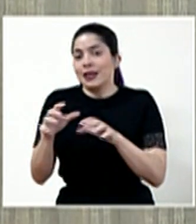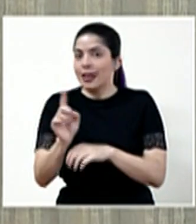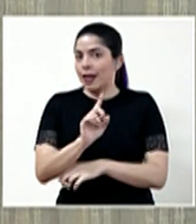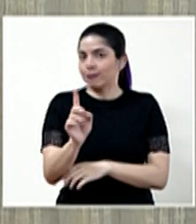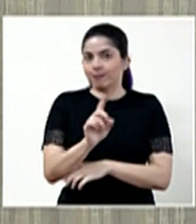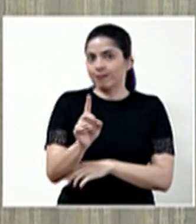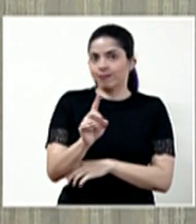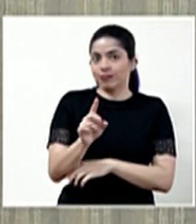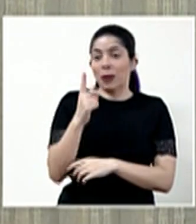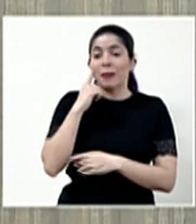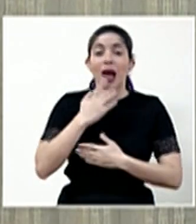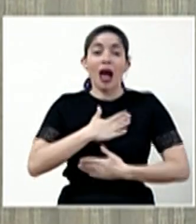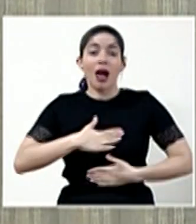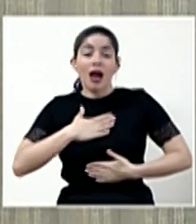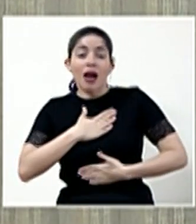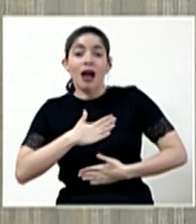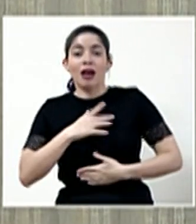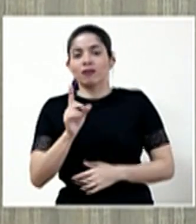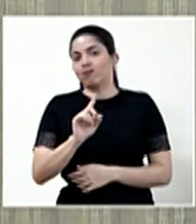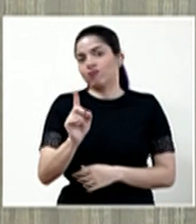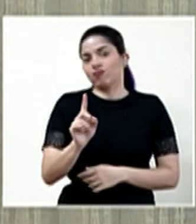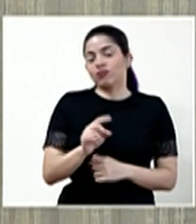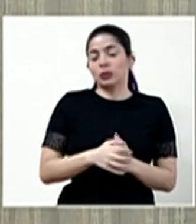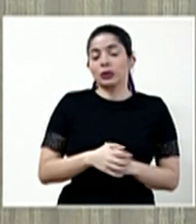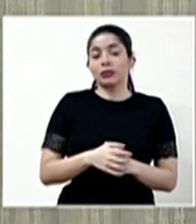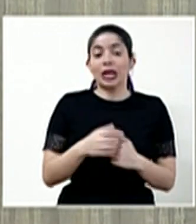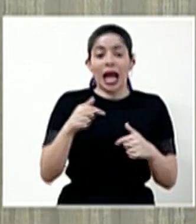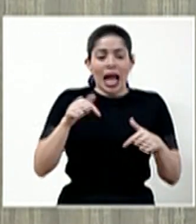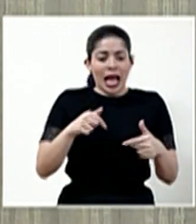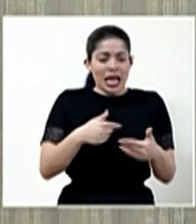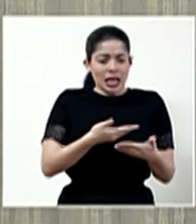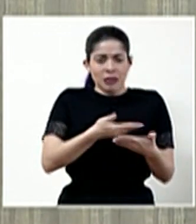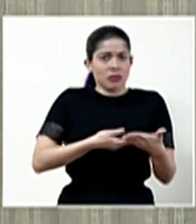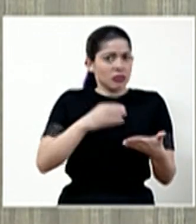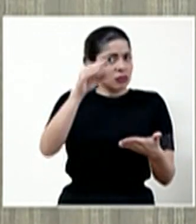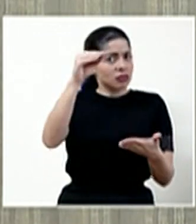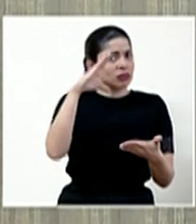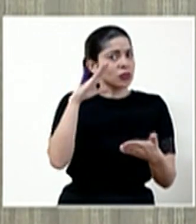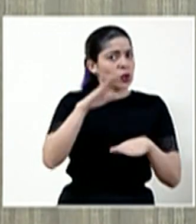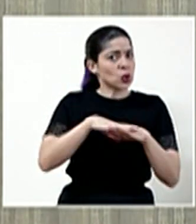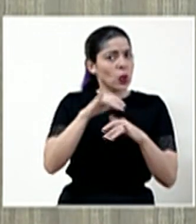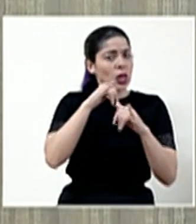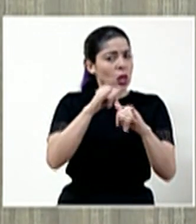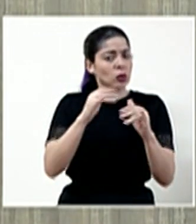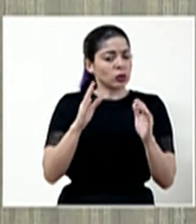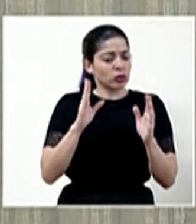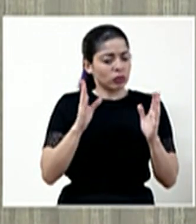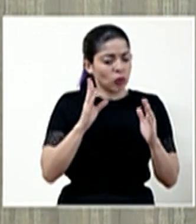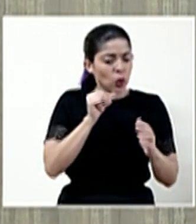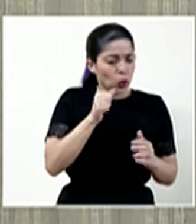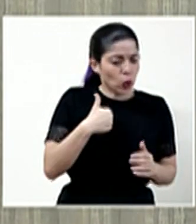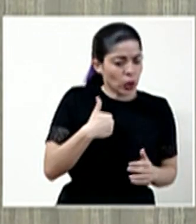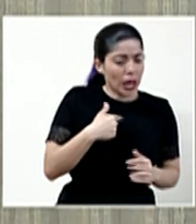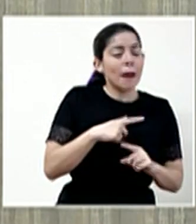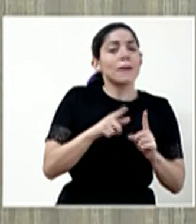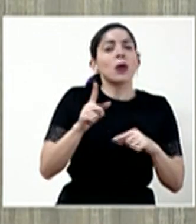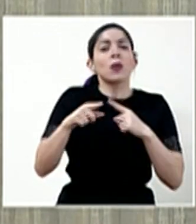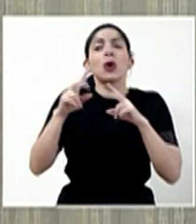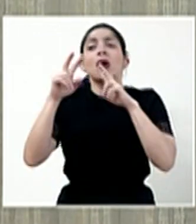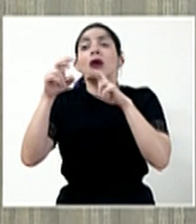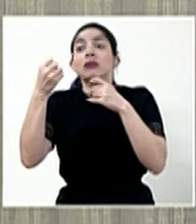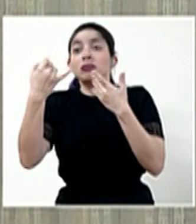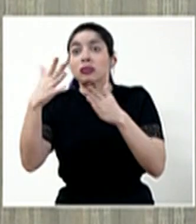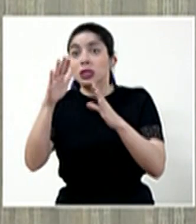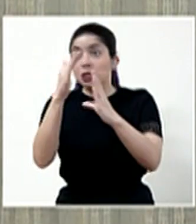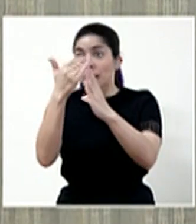que son de esparcimiento o de ocio. En realidad no tengo aquí la notificación de esa denuncia, pero obviamente vamos a ver si ya fue recibida